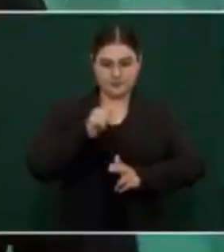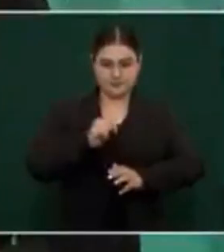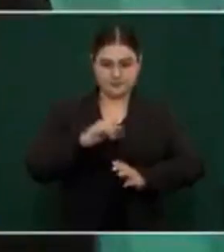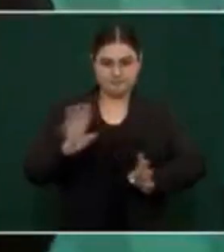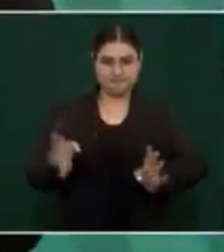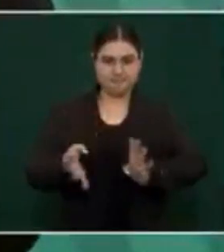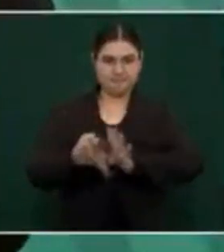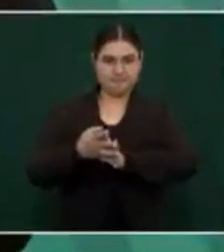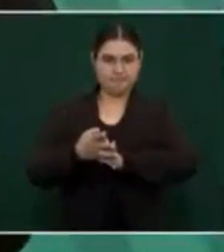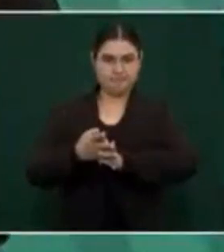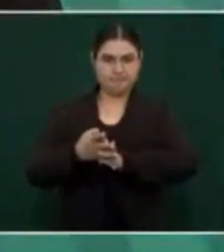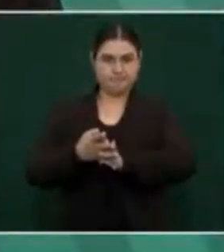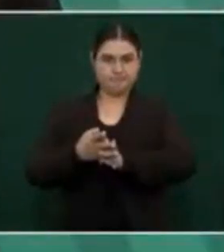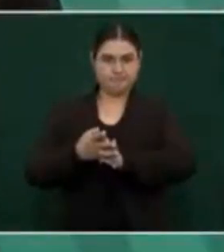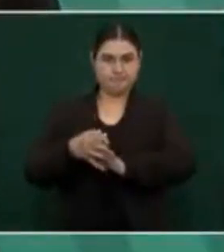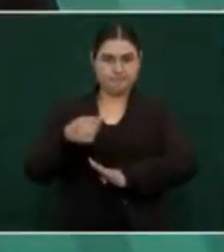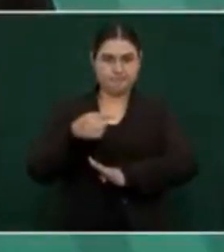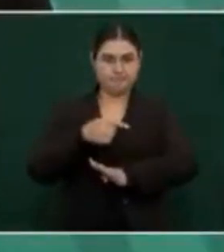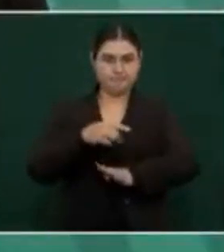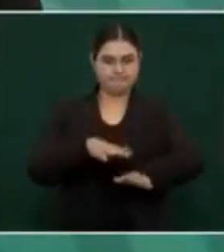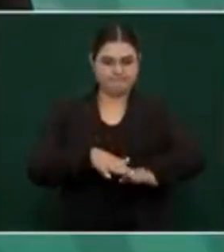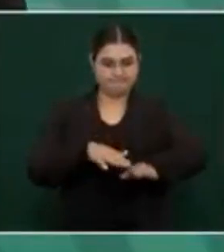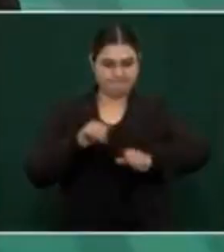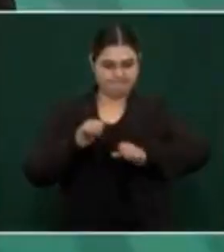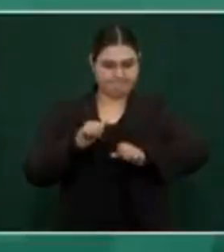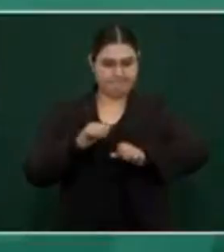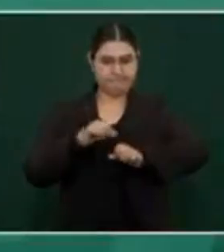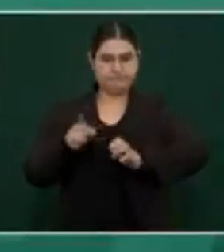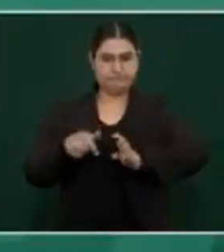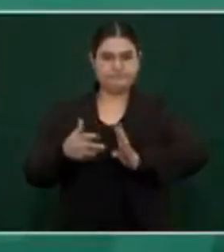Entonces, con